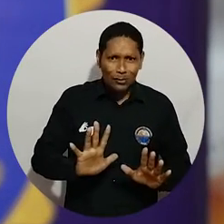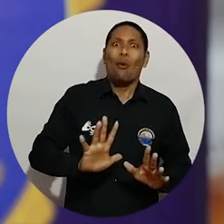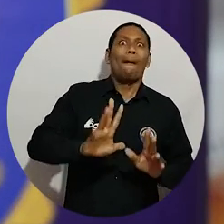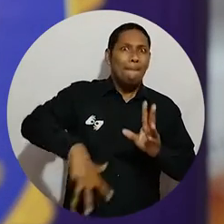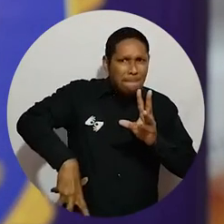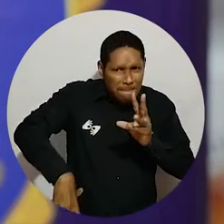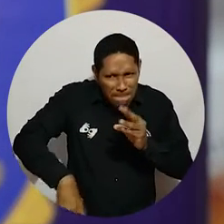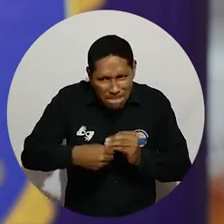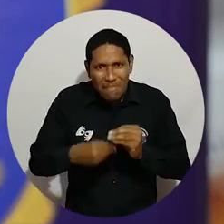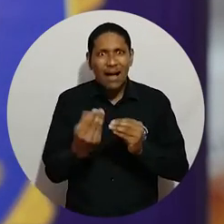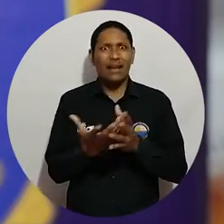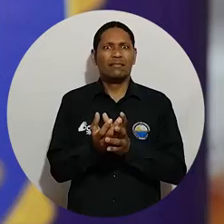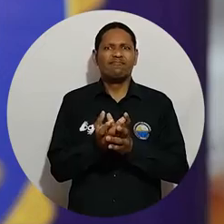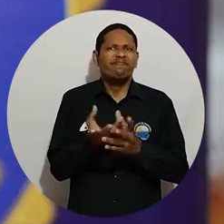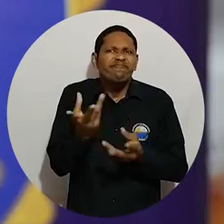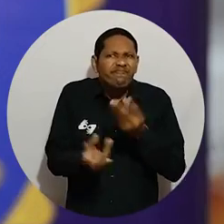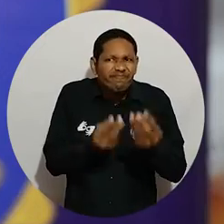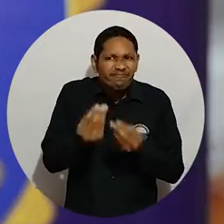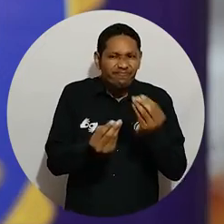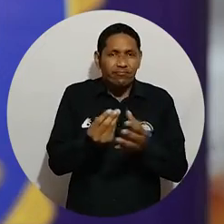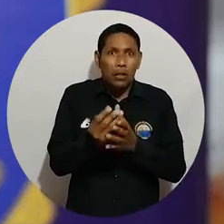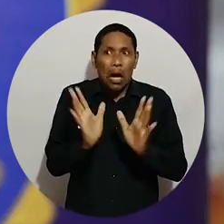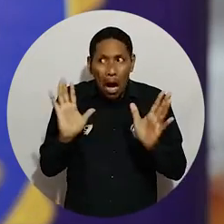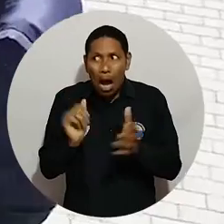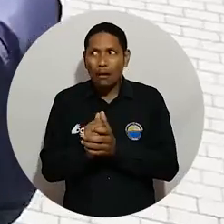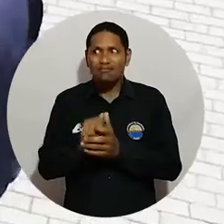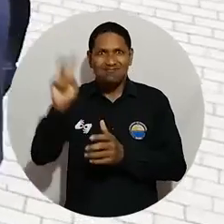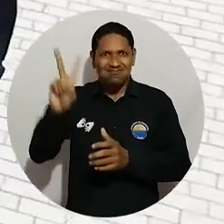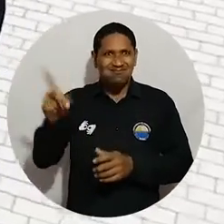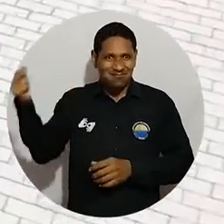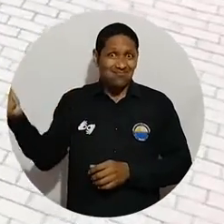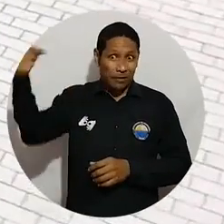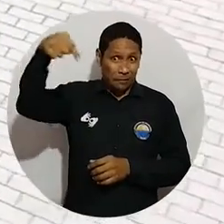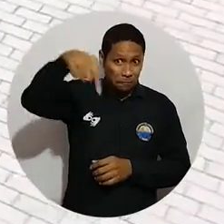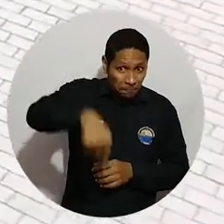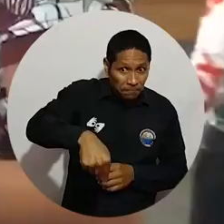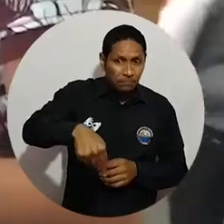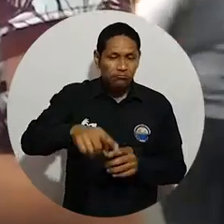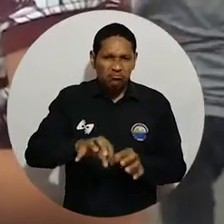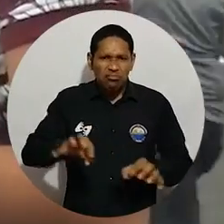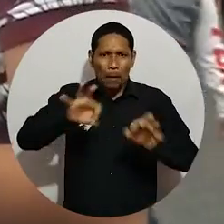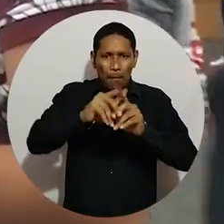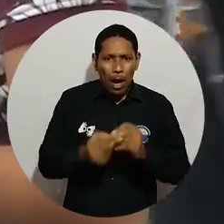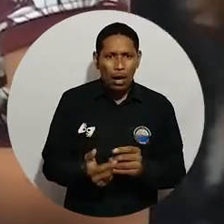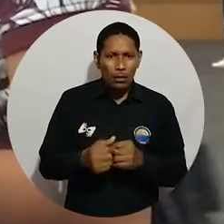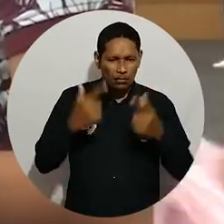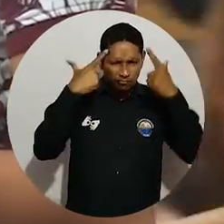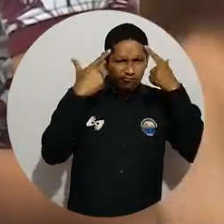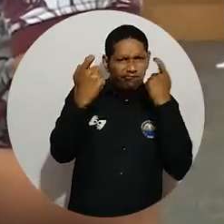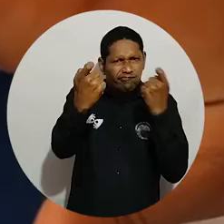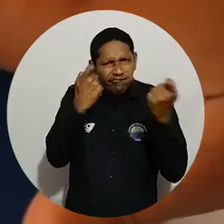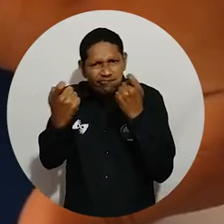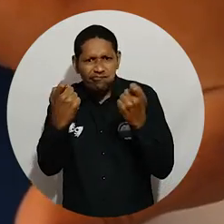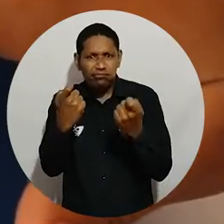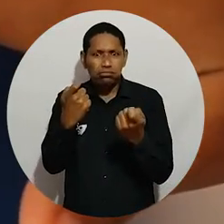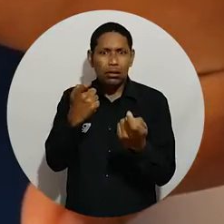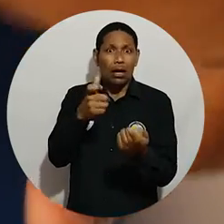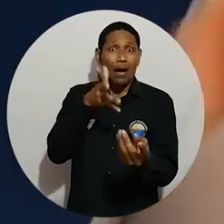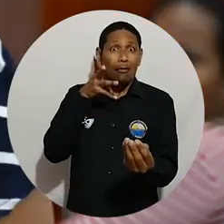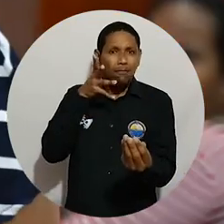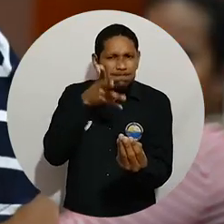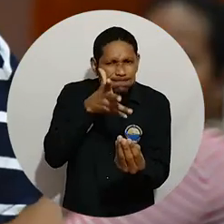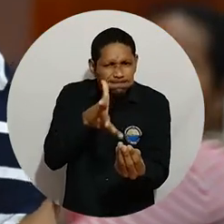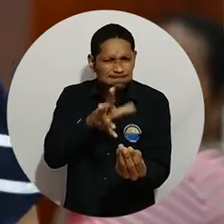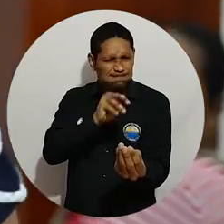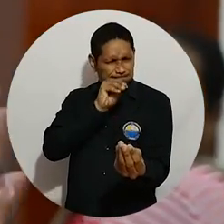atención y en las asesorías para los casos jurídicos que presentan estas personas de la población migrante, sino que además consiste en una serie